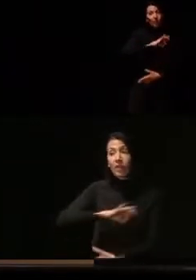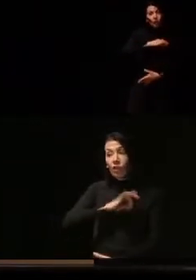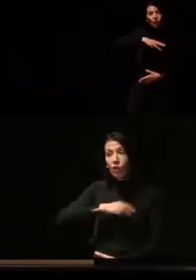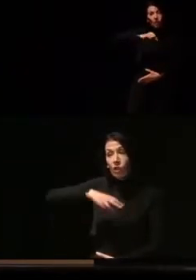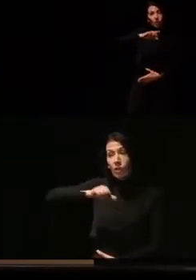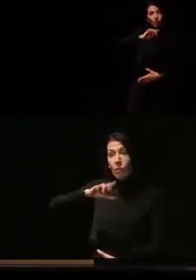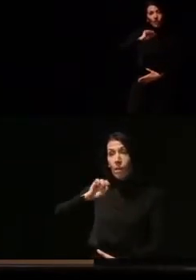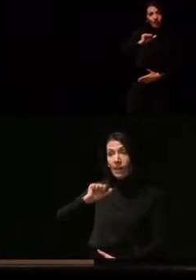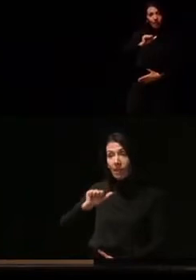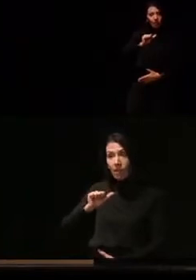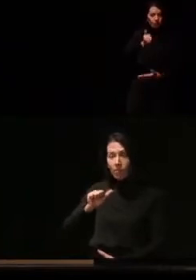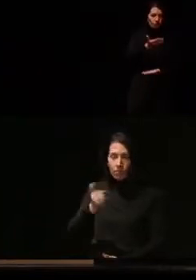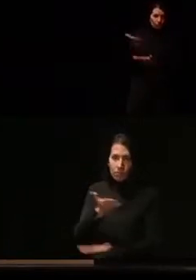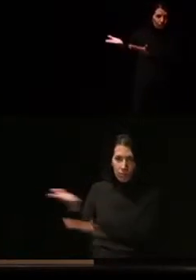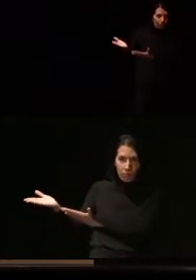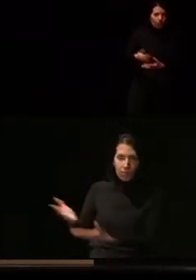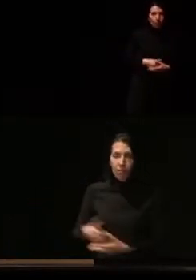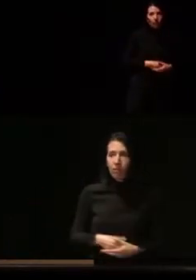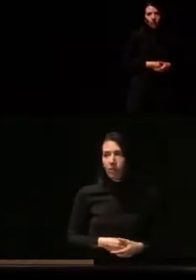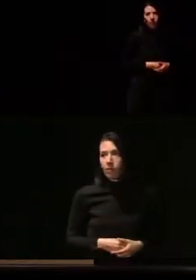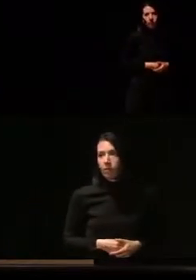Marta, todo su día.